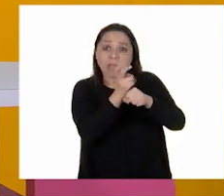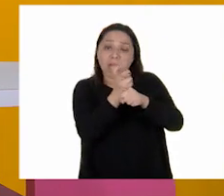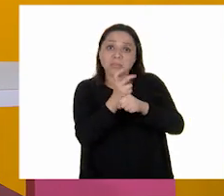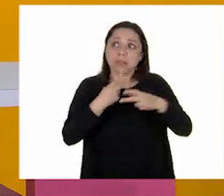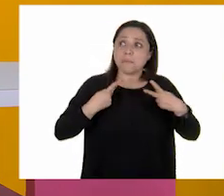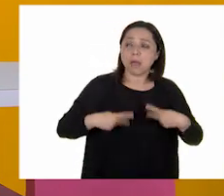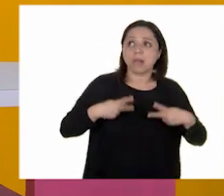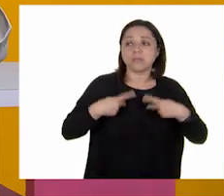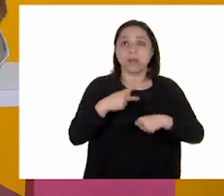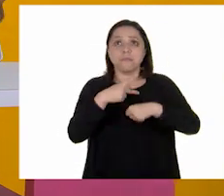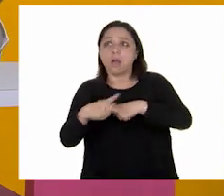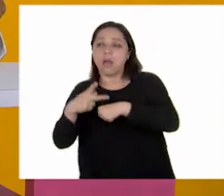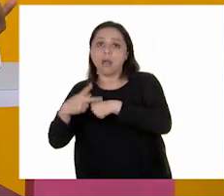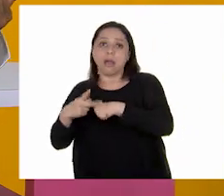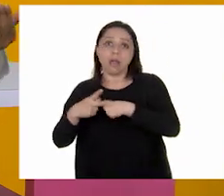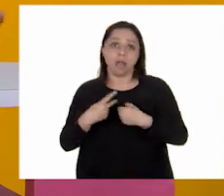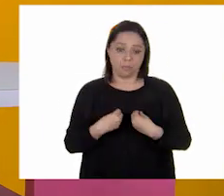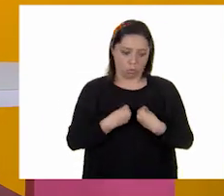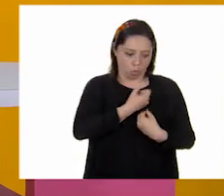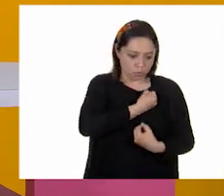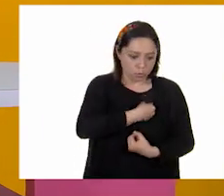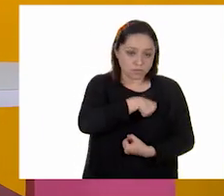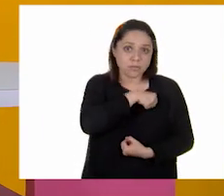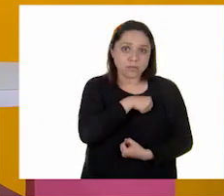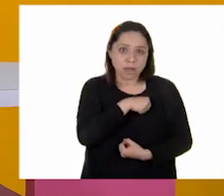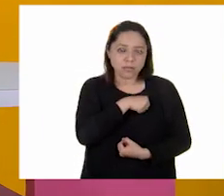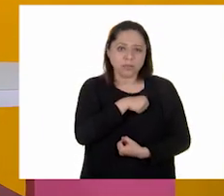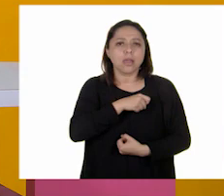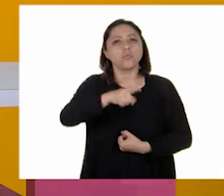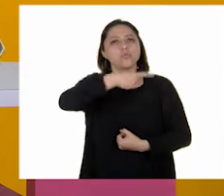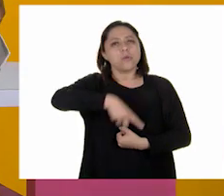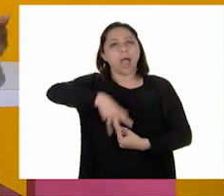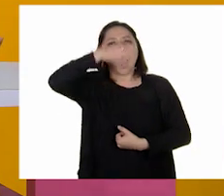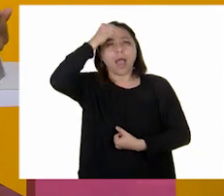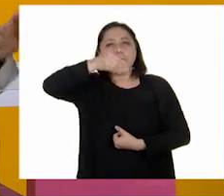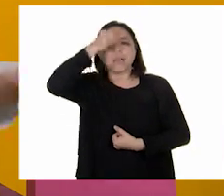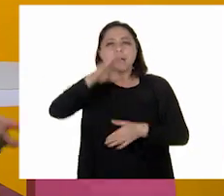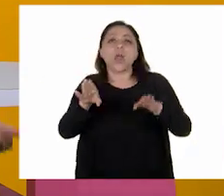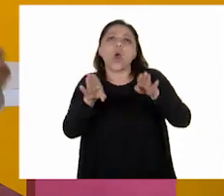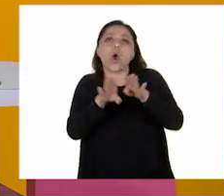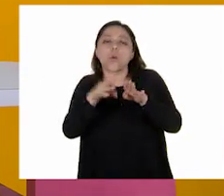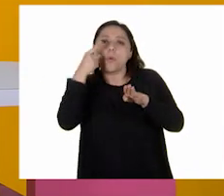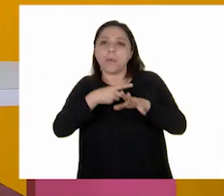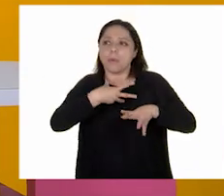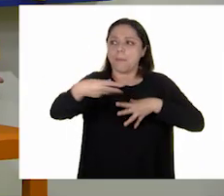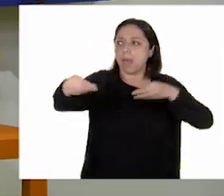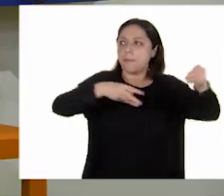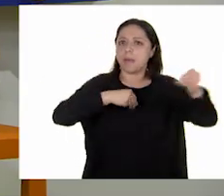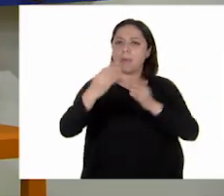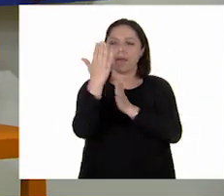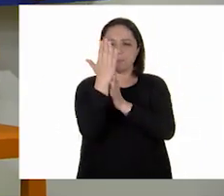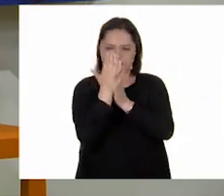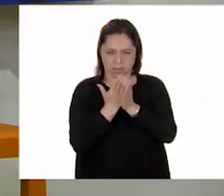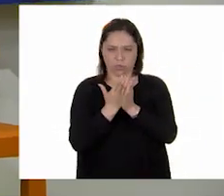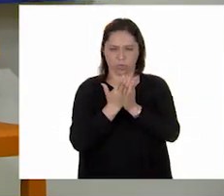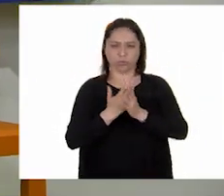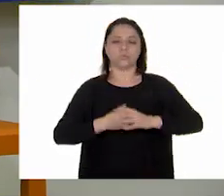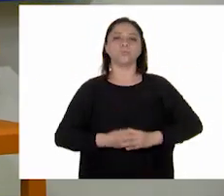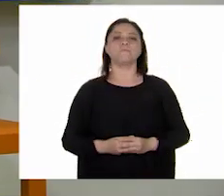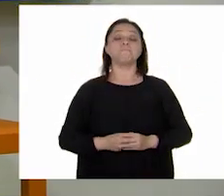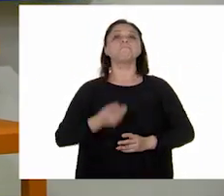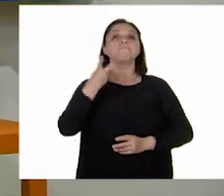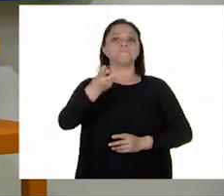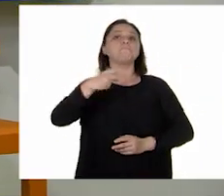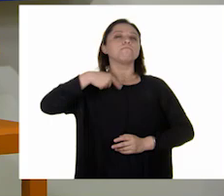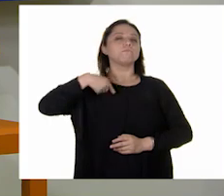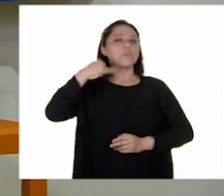seres humanos, es necesario conocer acciones para reducir la propagación de enfermedades transmisibles. Exactamente. Bueno, yo